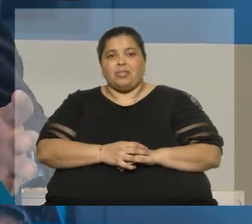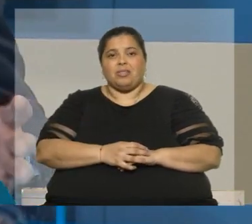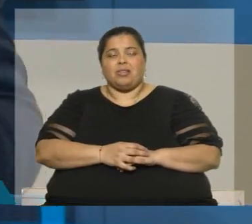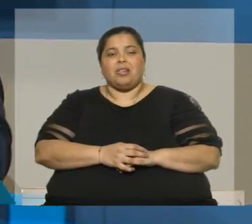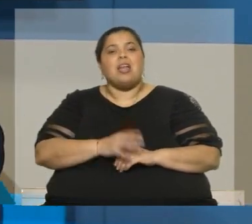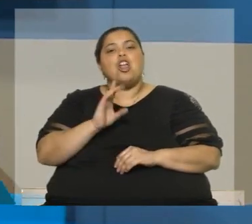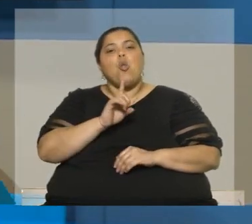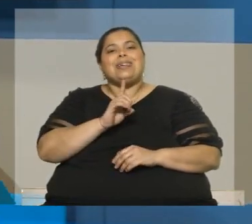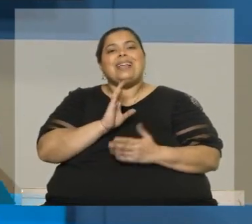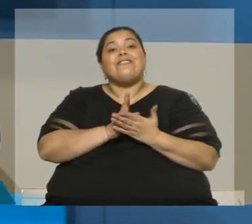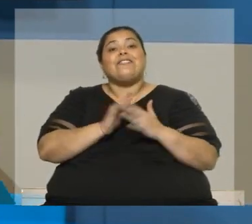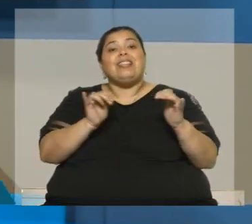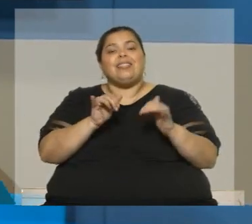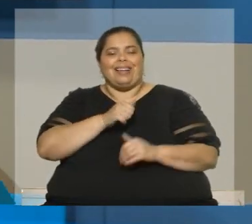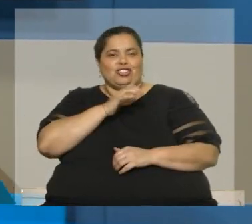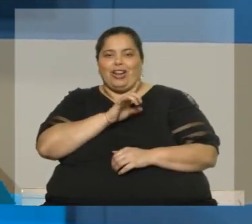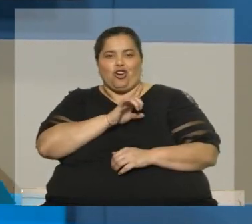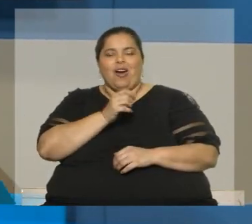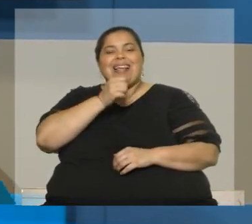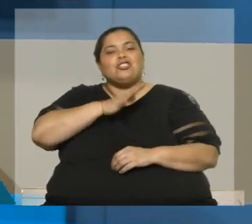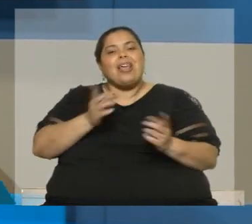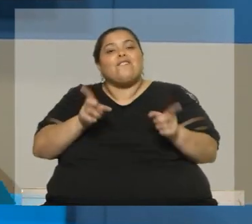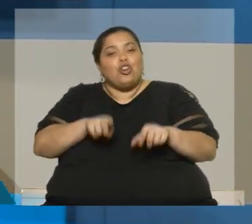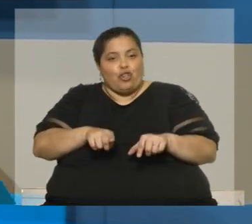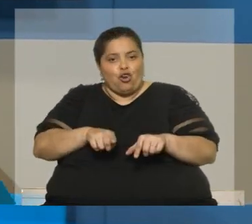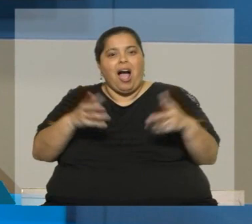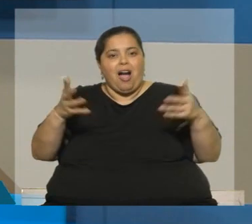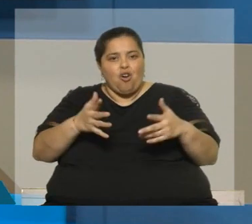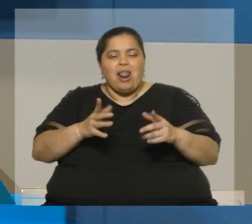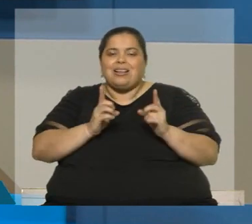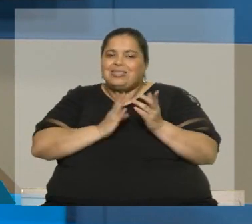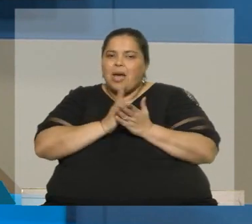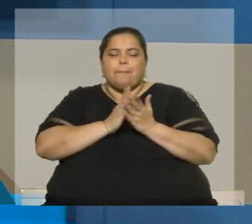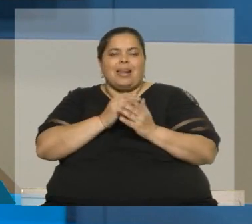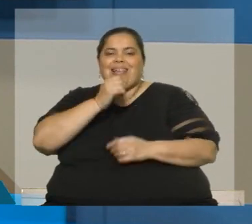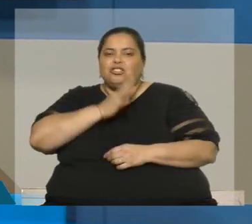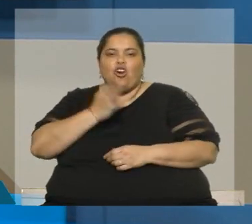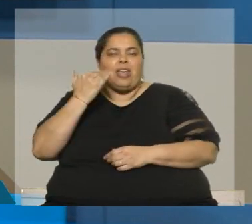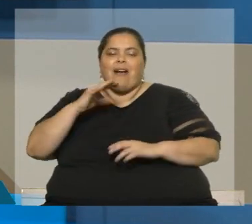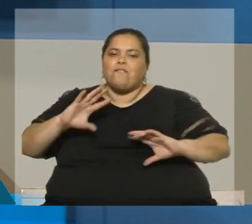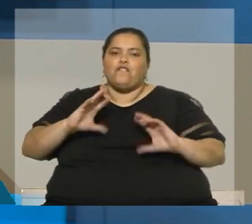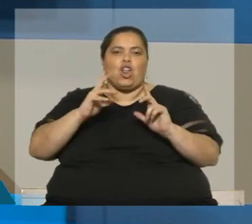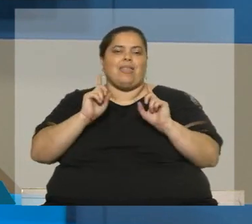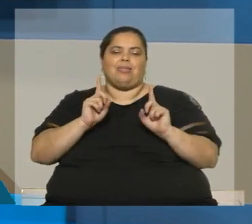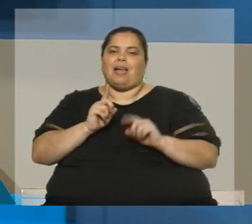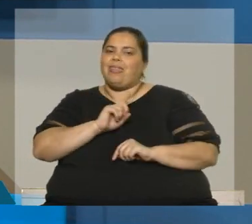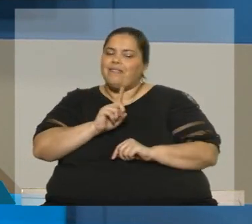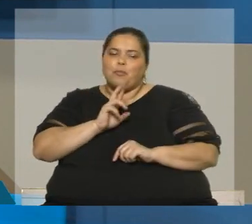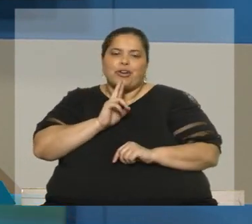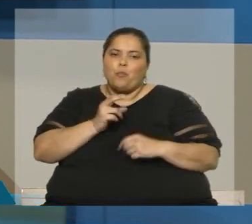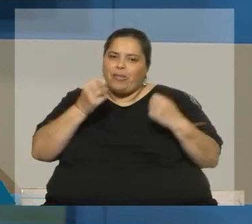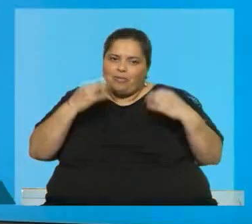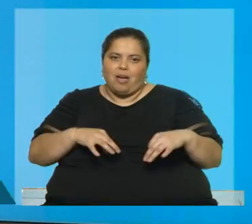el fin de la historia, la historia ha vuelto y tenemos que tener muy claro que la historia siempre es violenta y que tenemos que ser capaces de dar una respuesta.